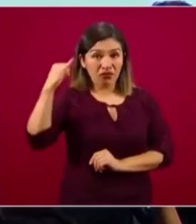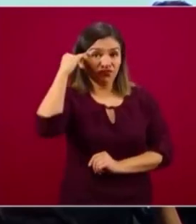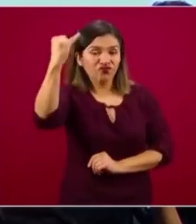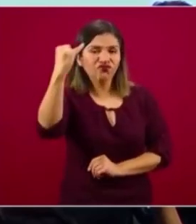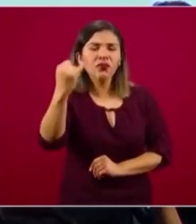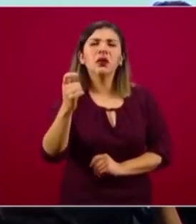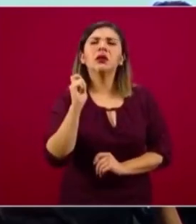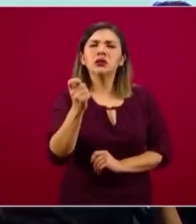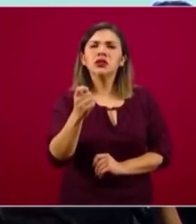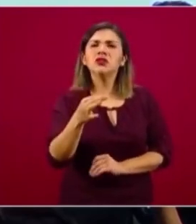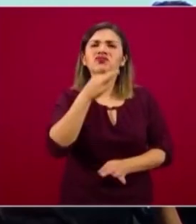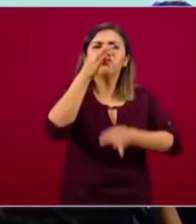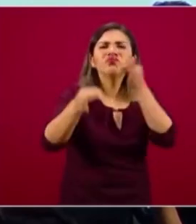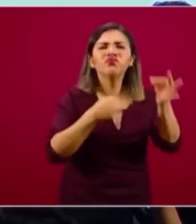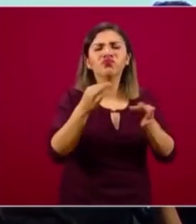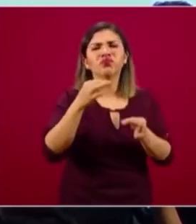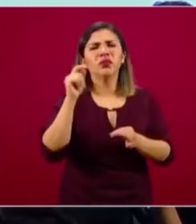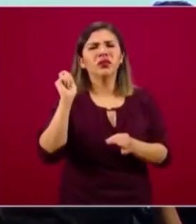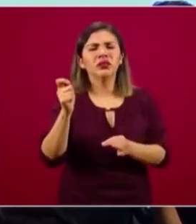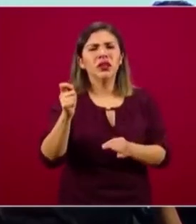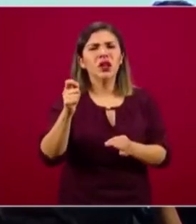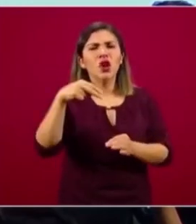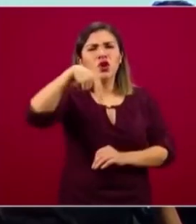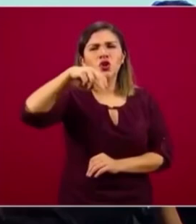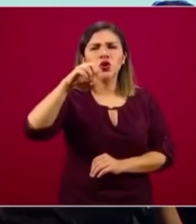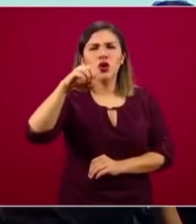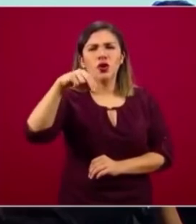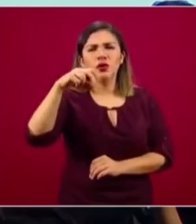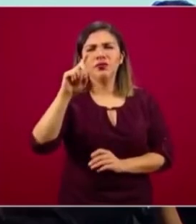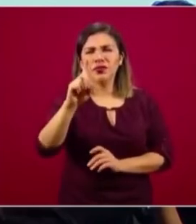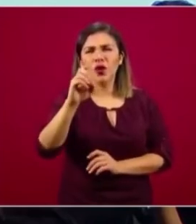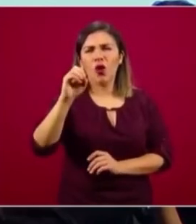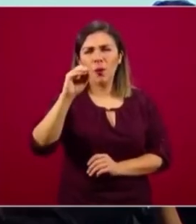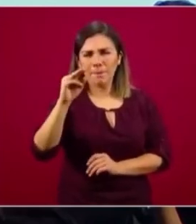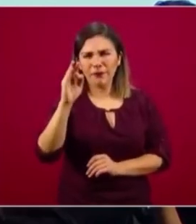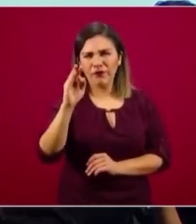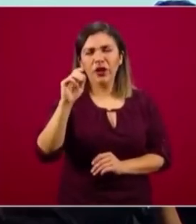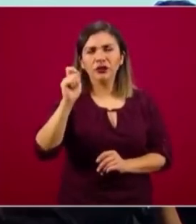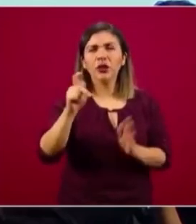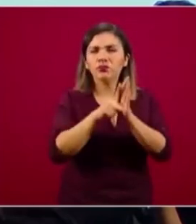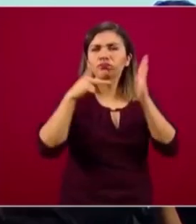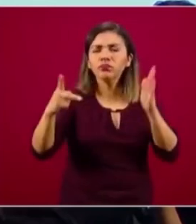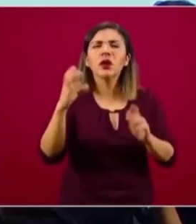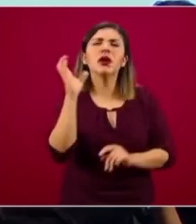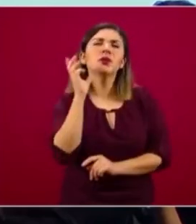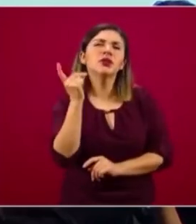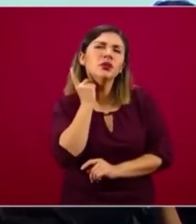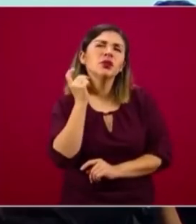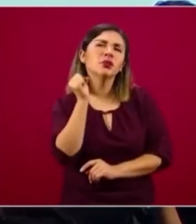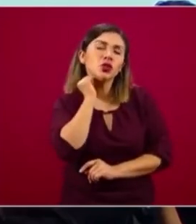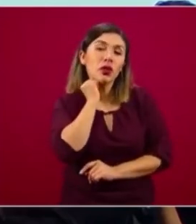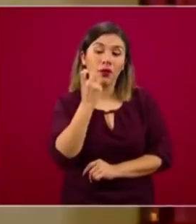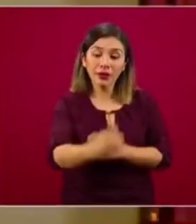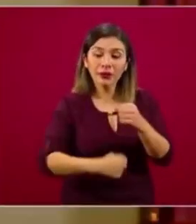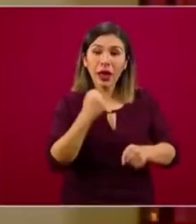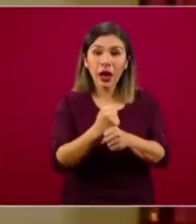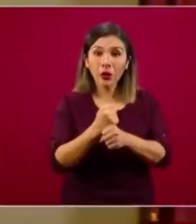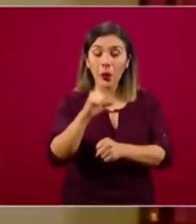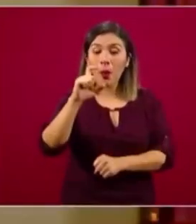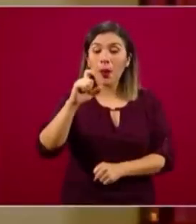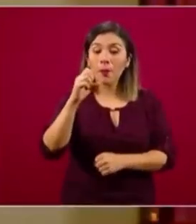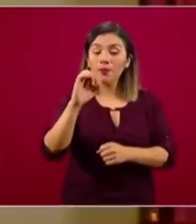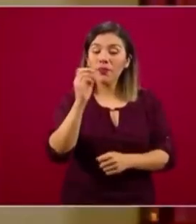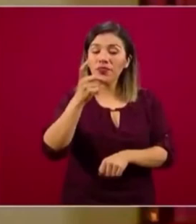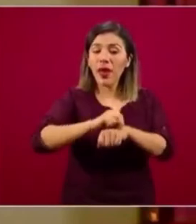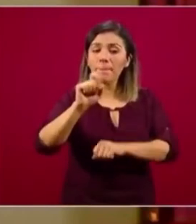de la República publicó en el Diario Oficial de la Federación, después de haber sido aprobado por la Cámara de Senadores y la Cámara de Diputados, este año, el